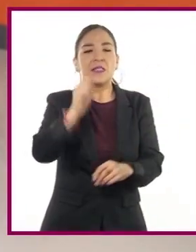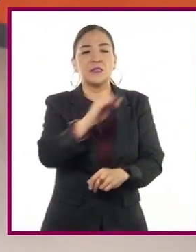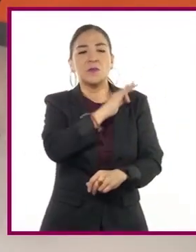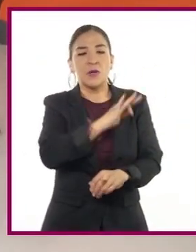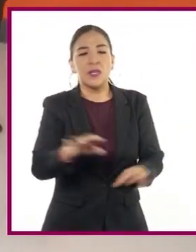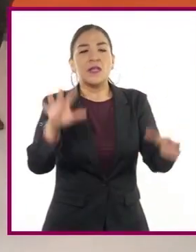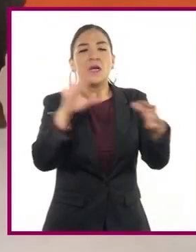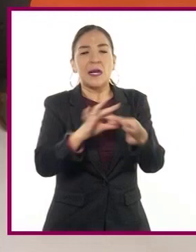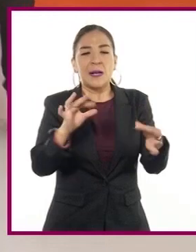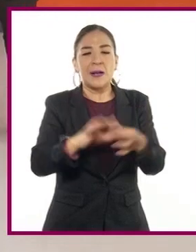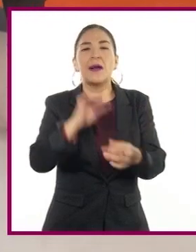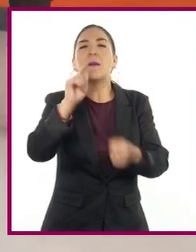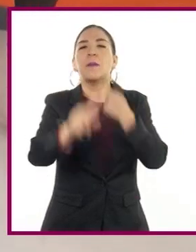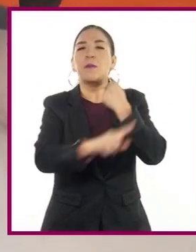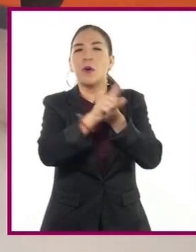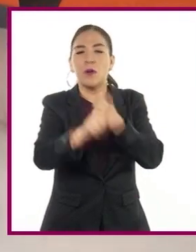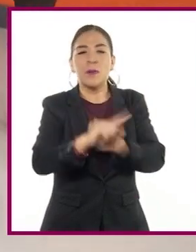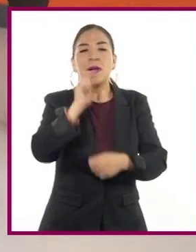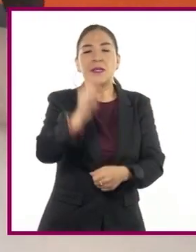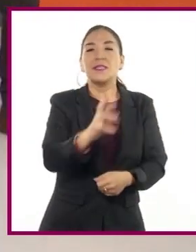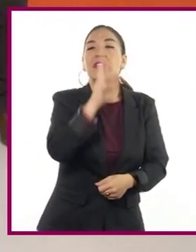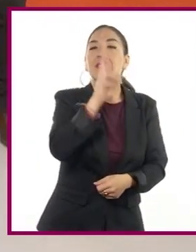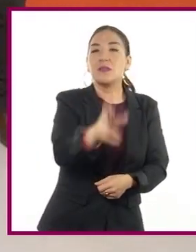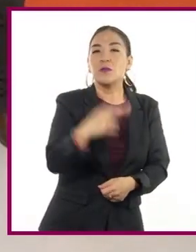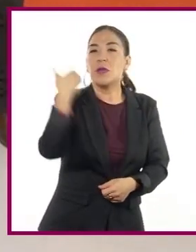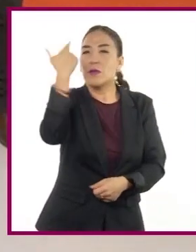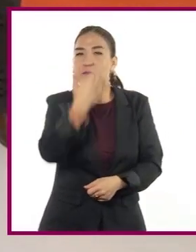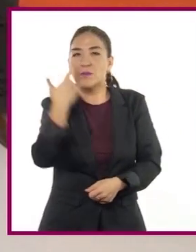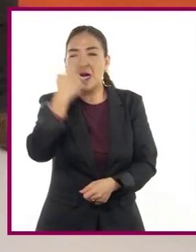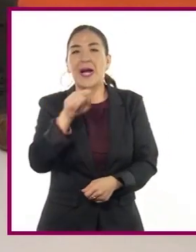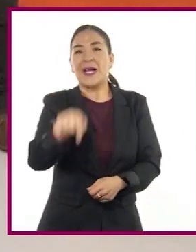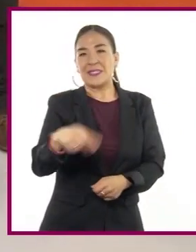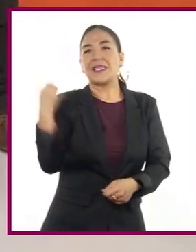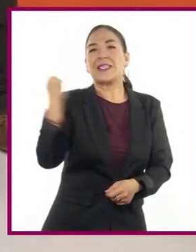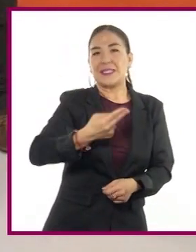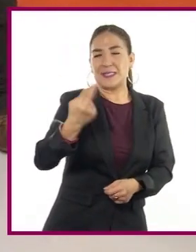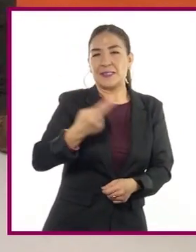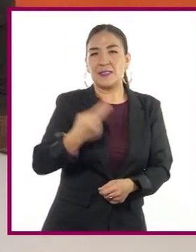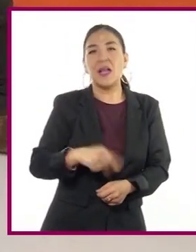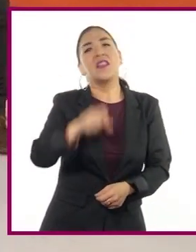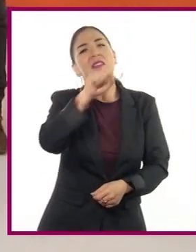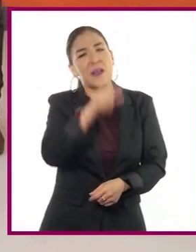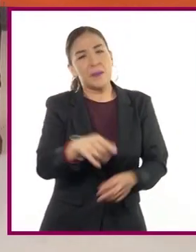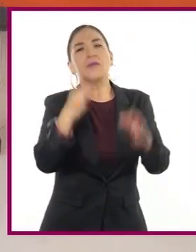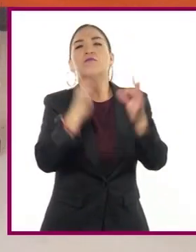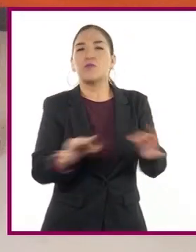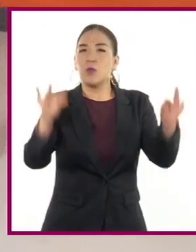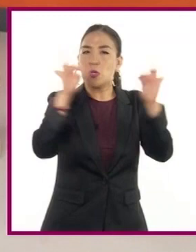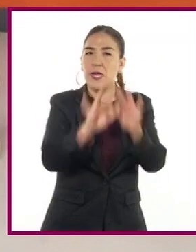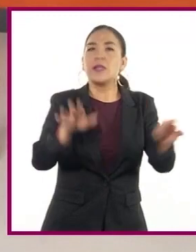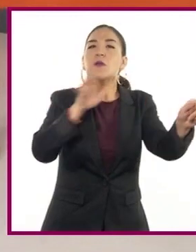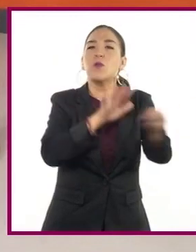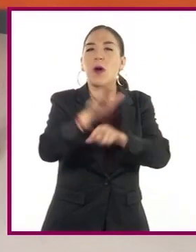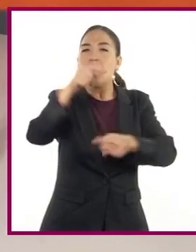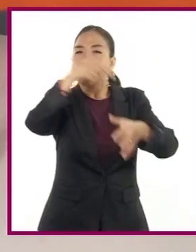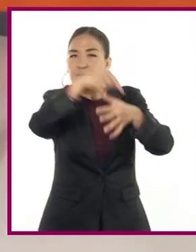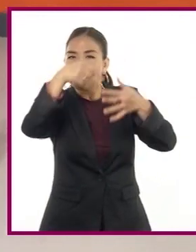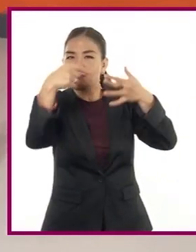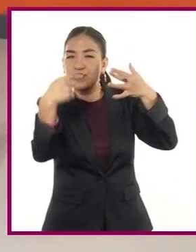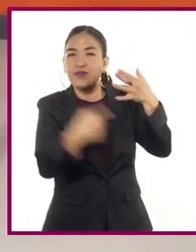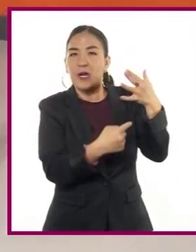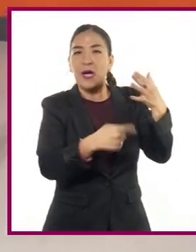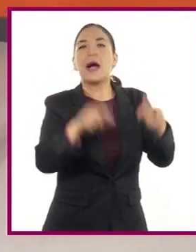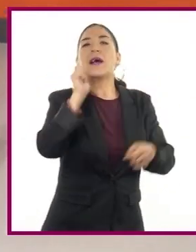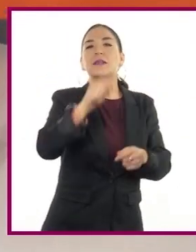más de un problema como resultado del análisis de la necesidad. Y será importante delimitar en cuál de ellos